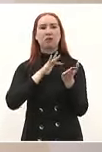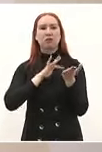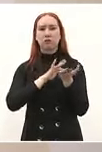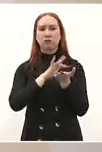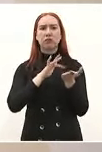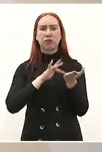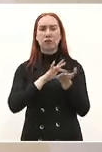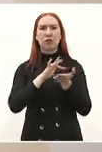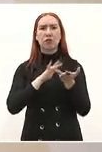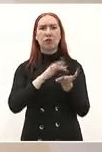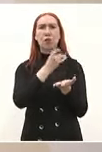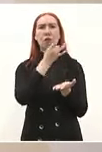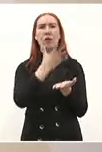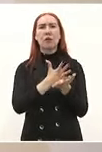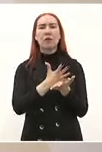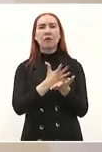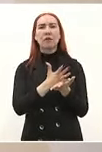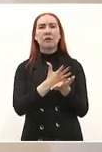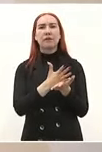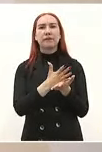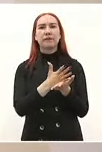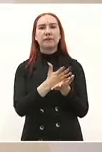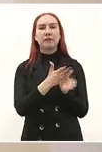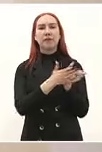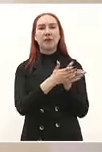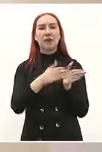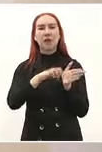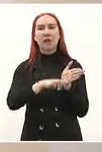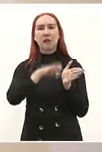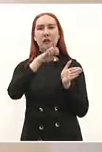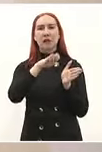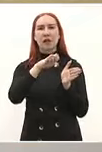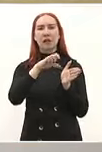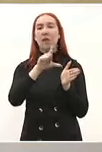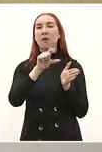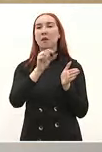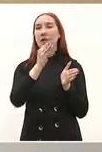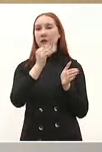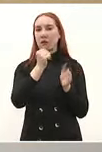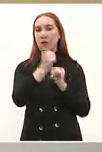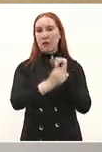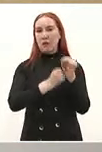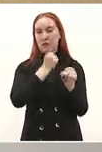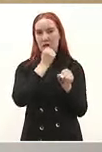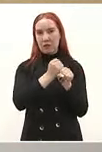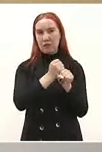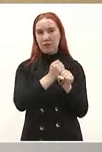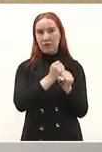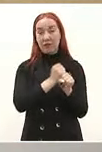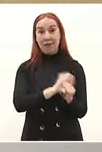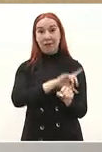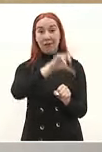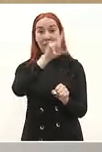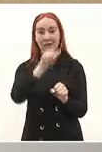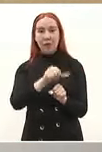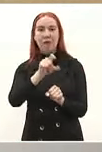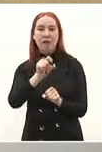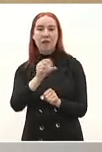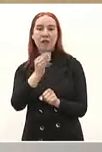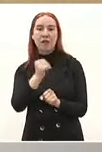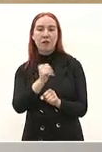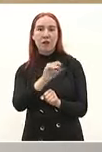solo hasta los 29 años y de 29 a 64